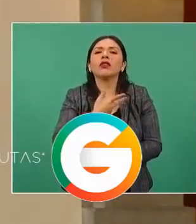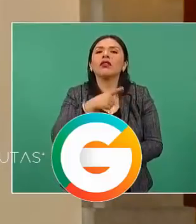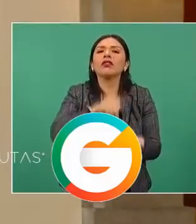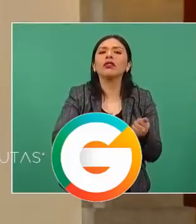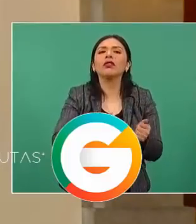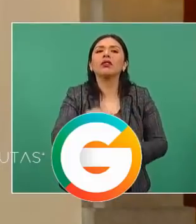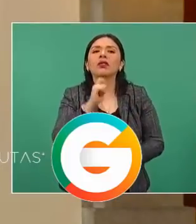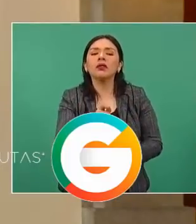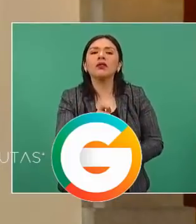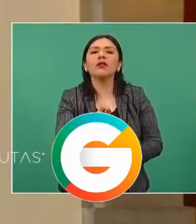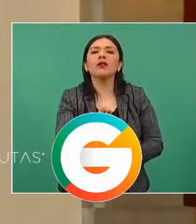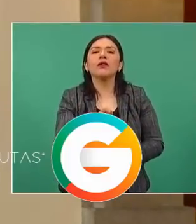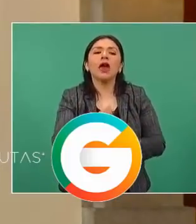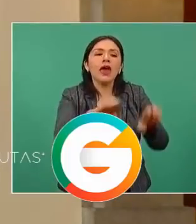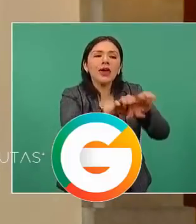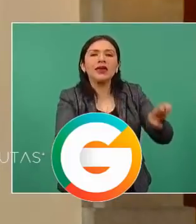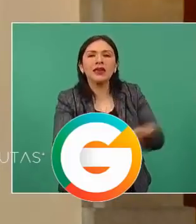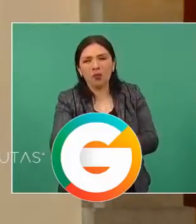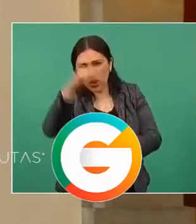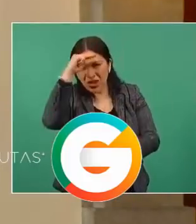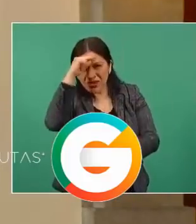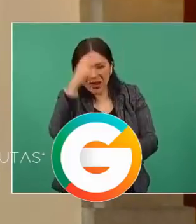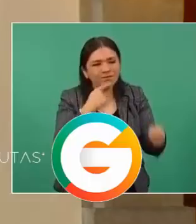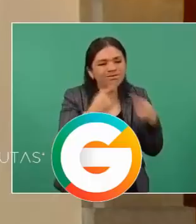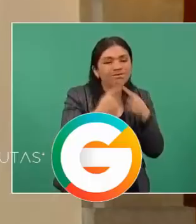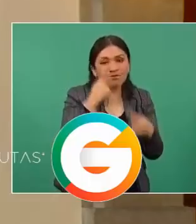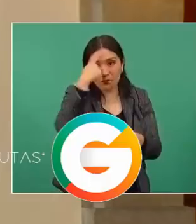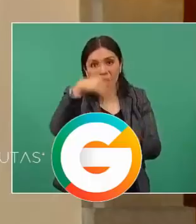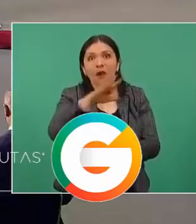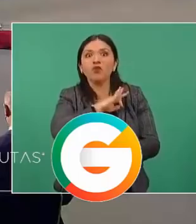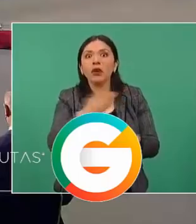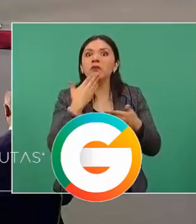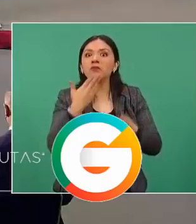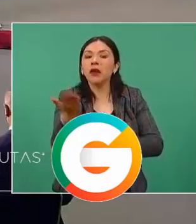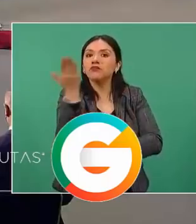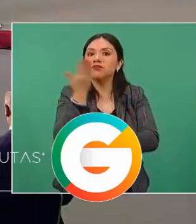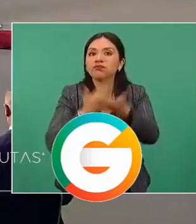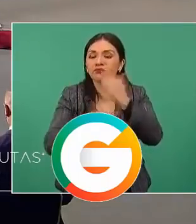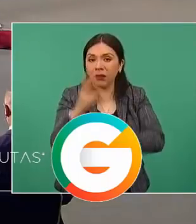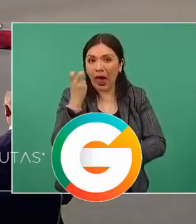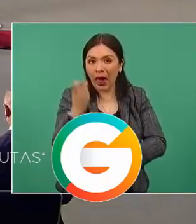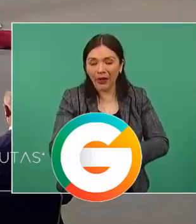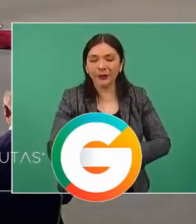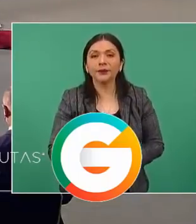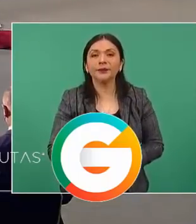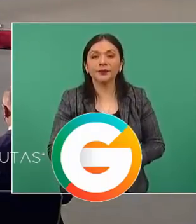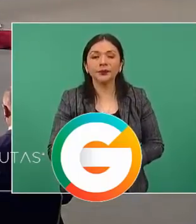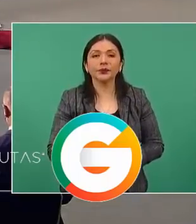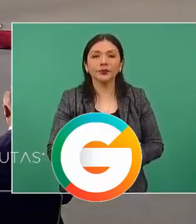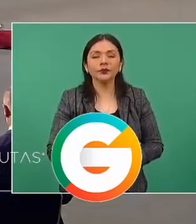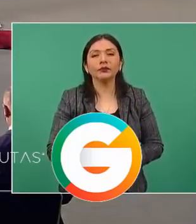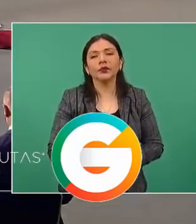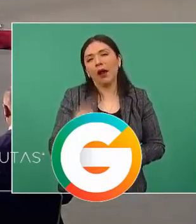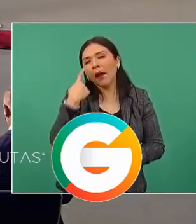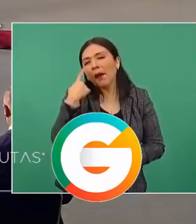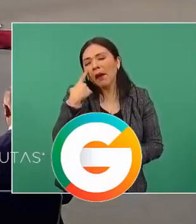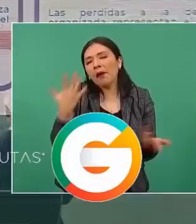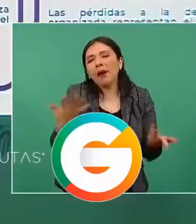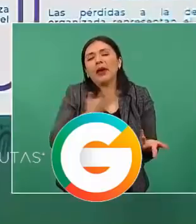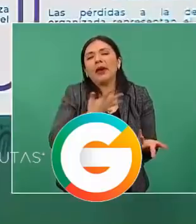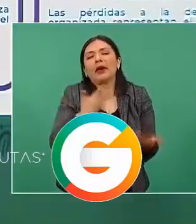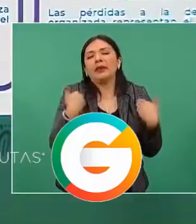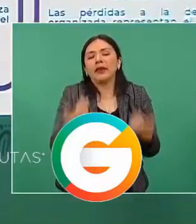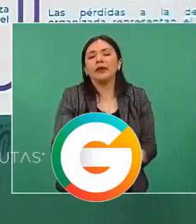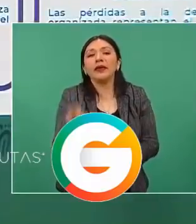empleándose la inteligencia para lograr esos resultados. Y en forma general tenemos un